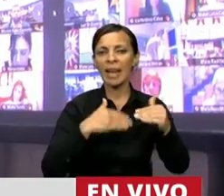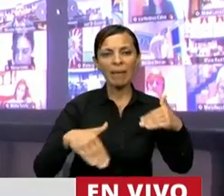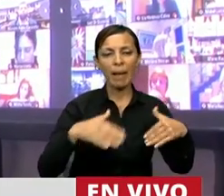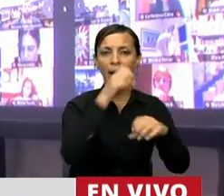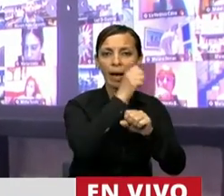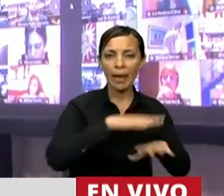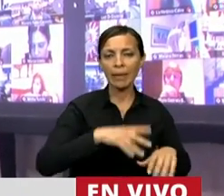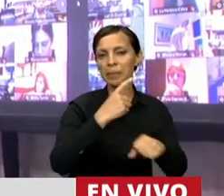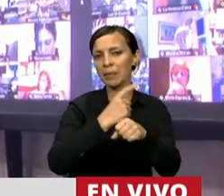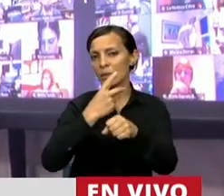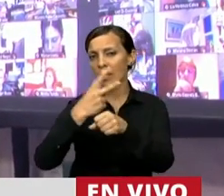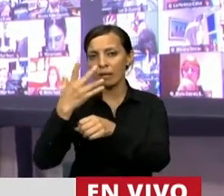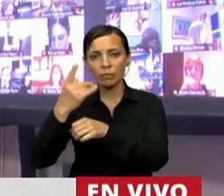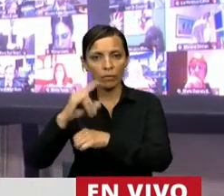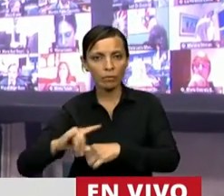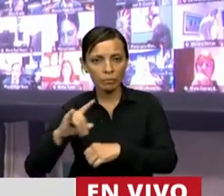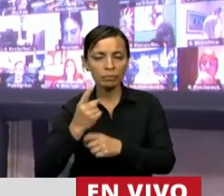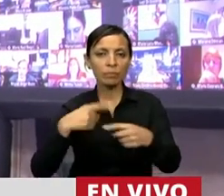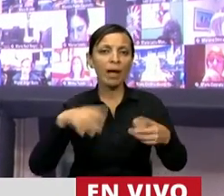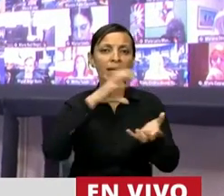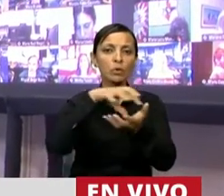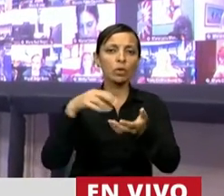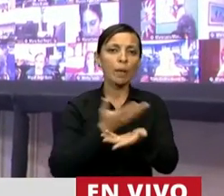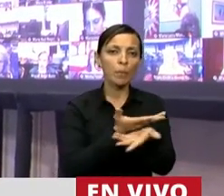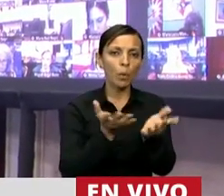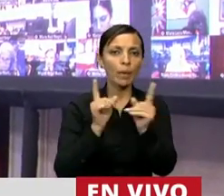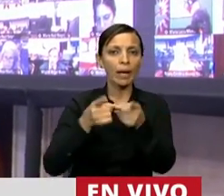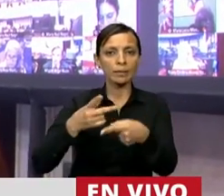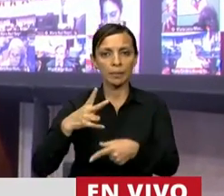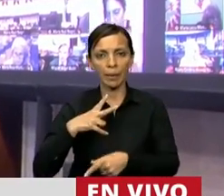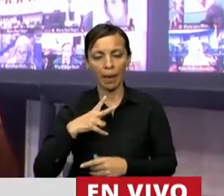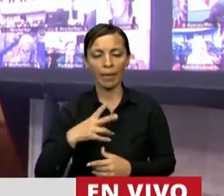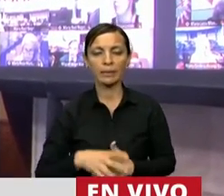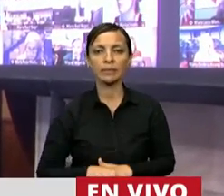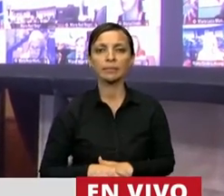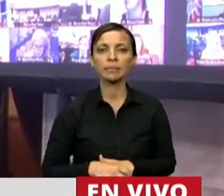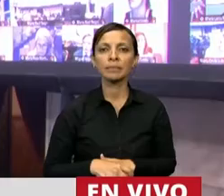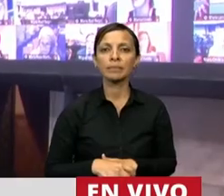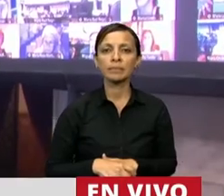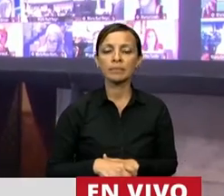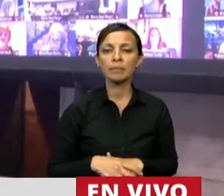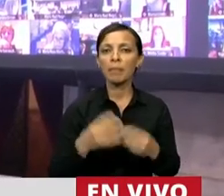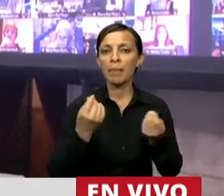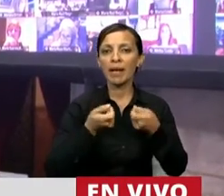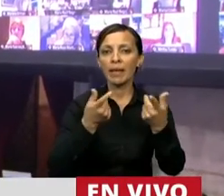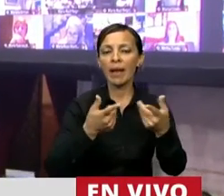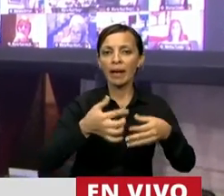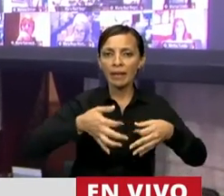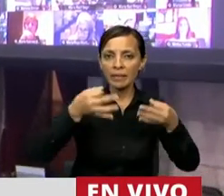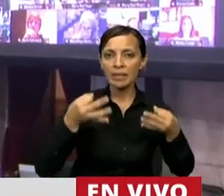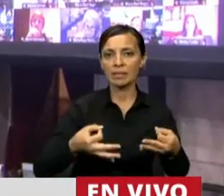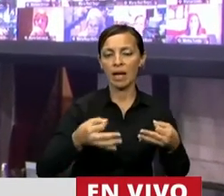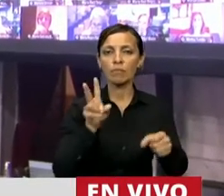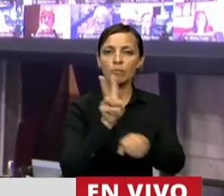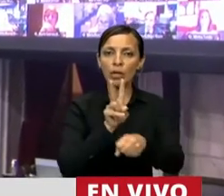modalidades, tanto en instituciones públicas y privadas, para garantizar la protección de